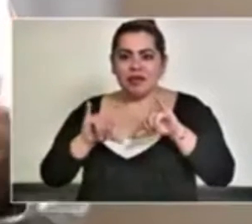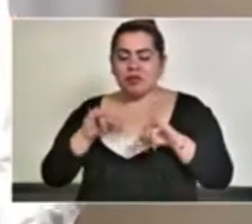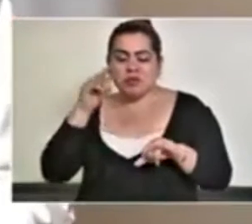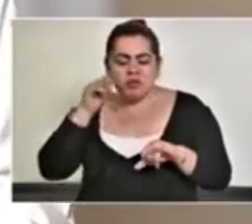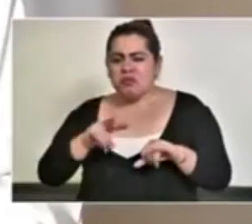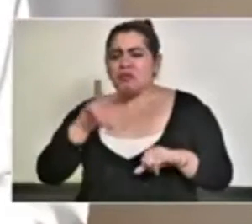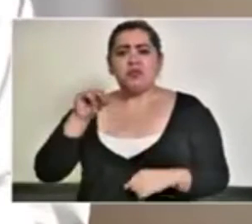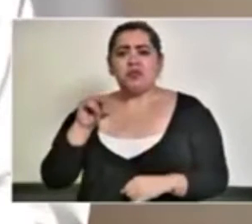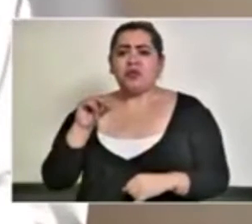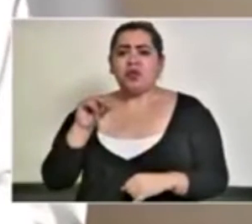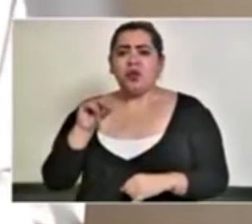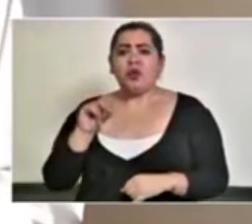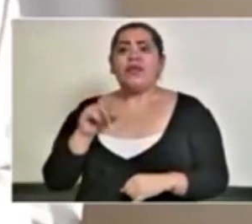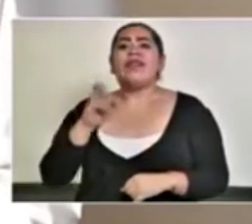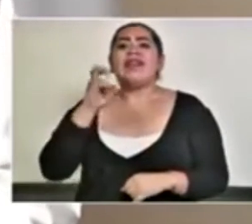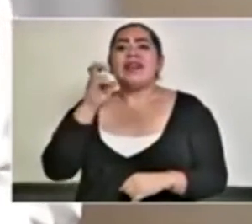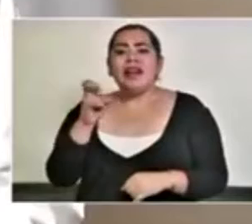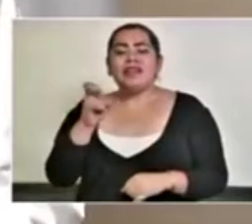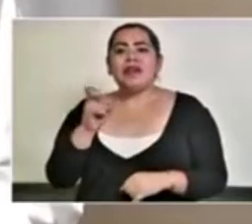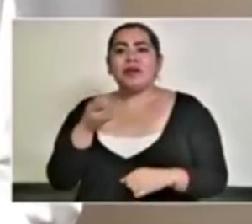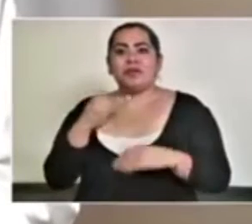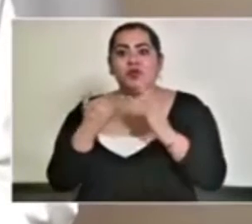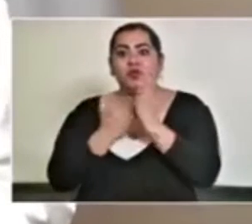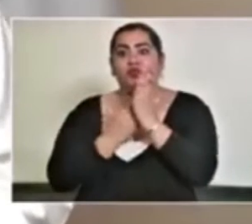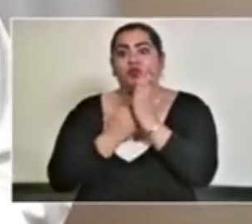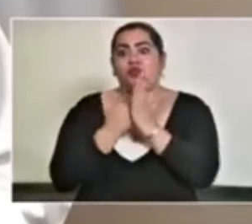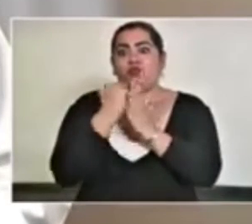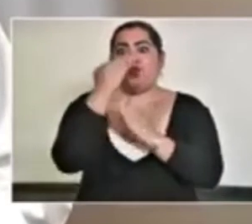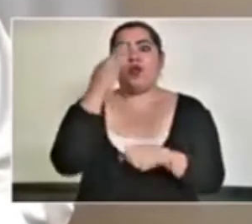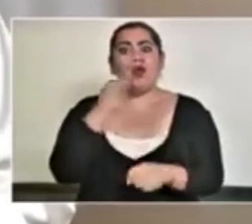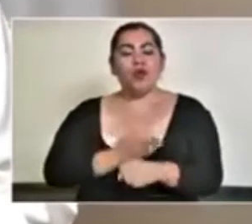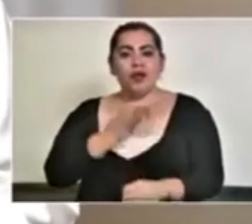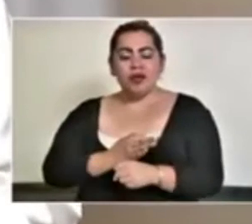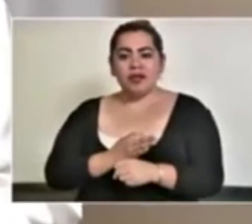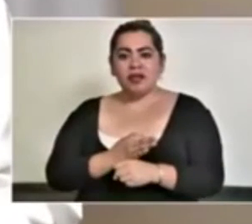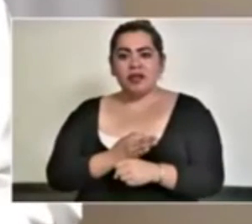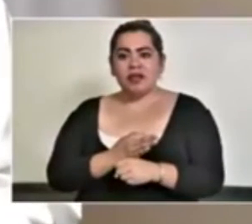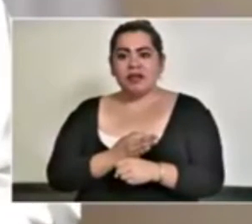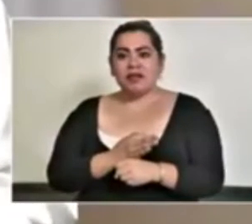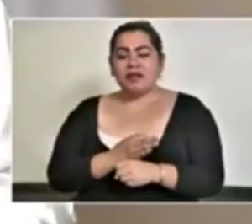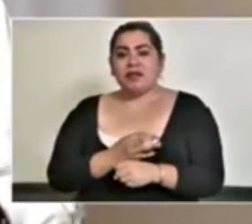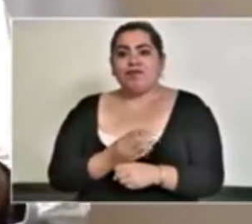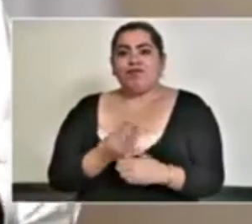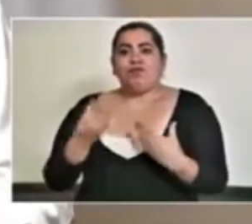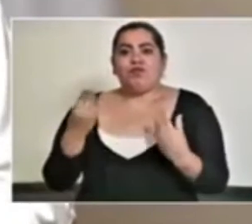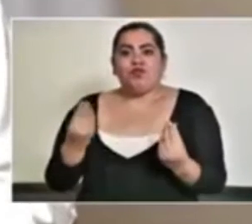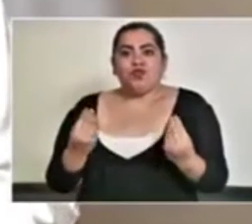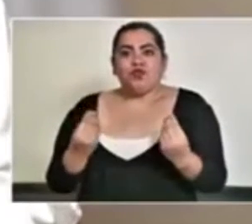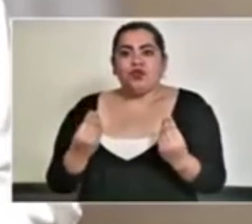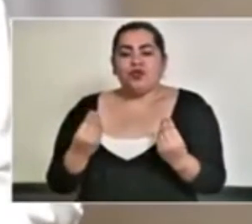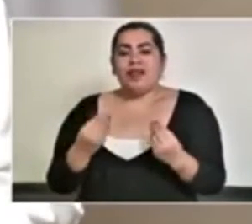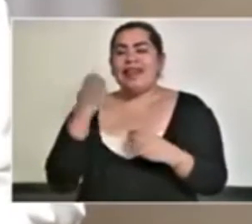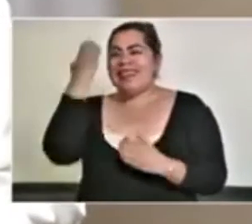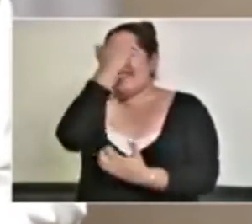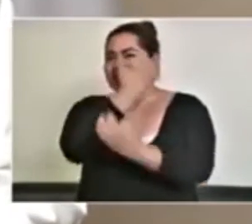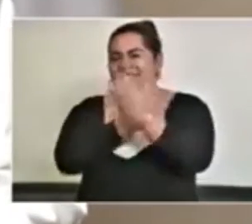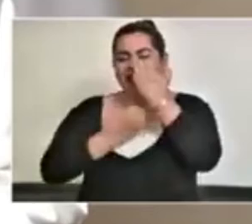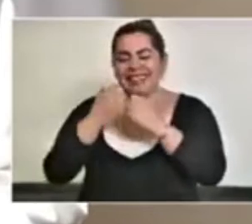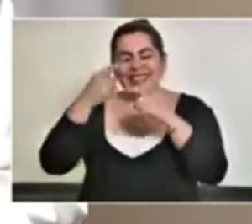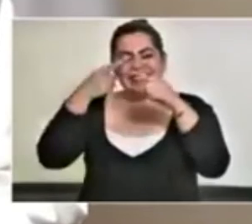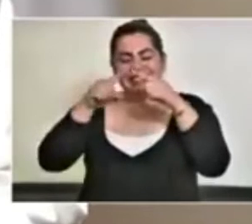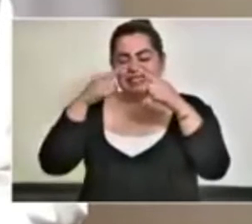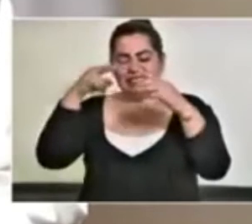No, se trata de un acumulado de varios exámenes